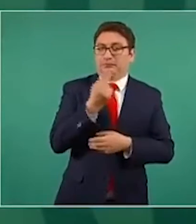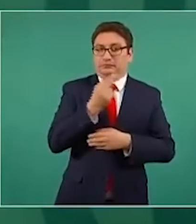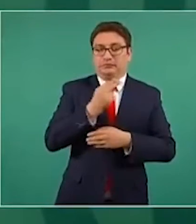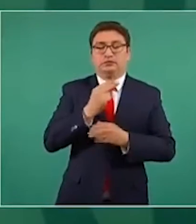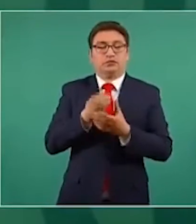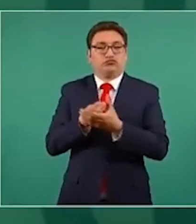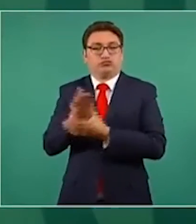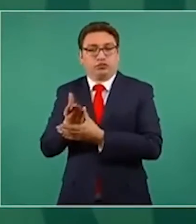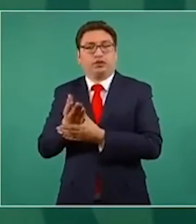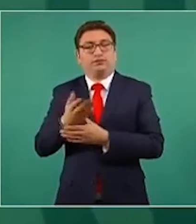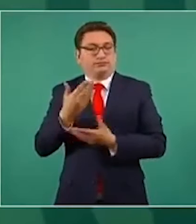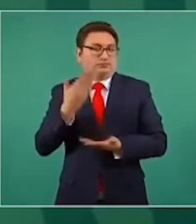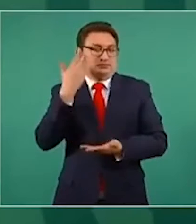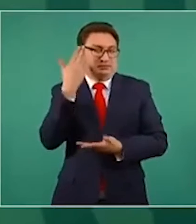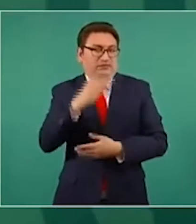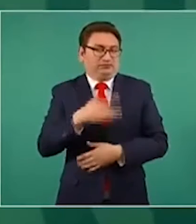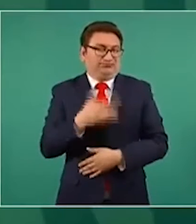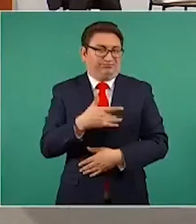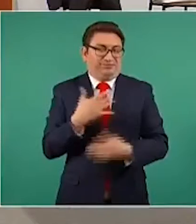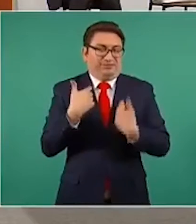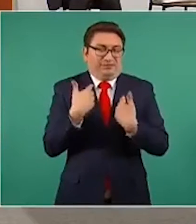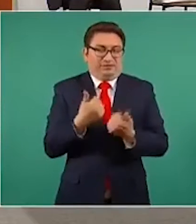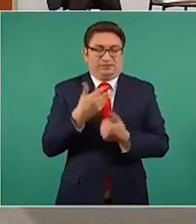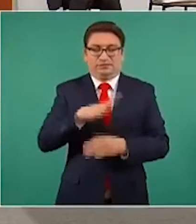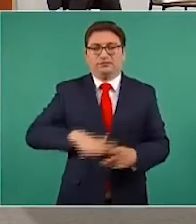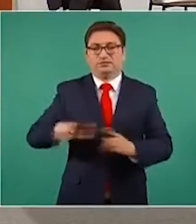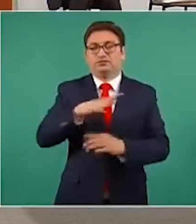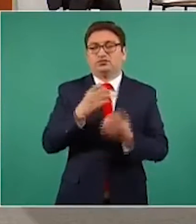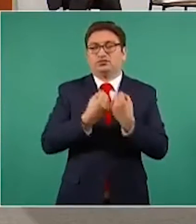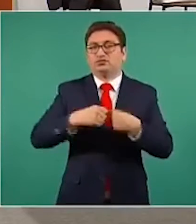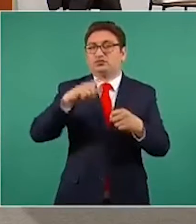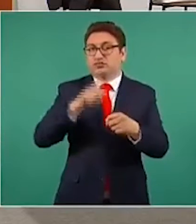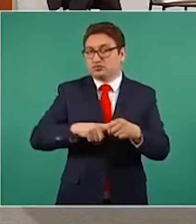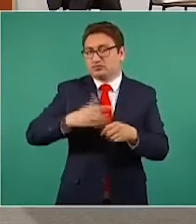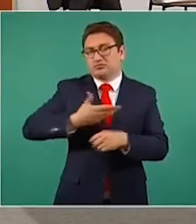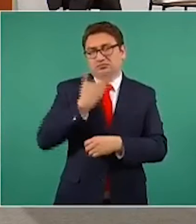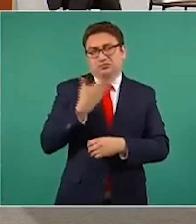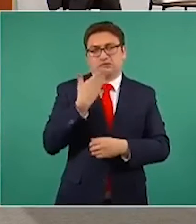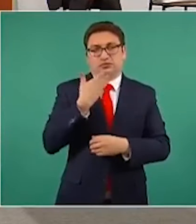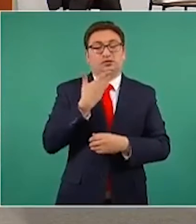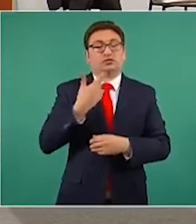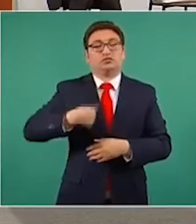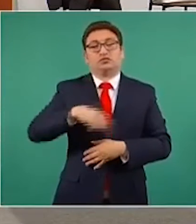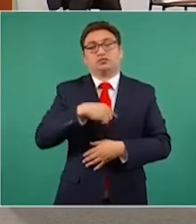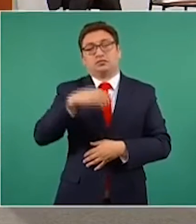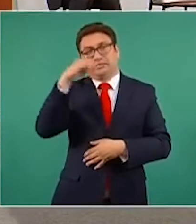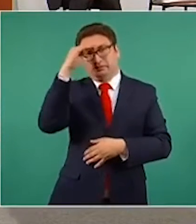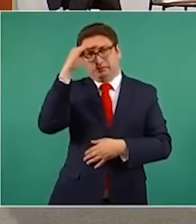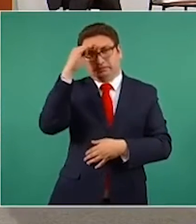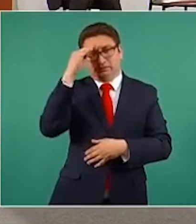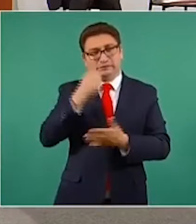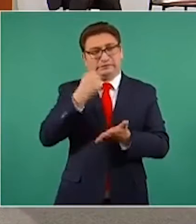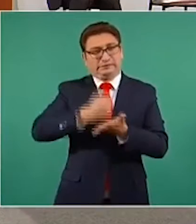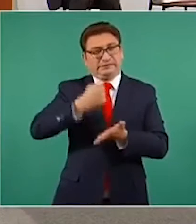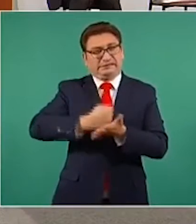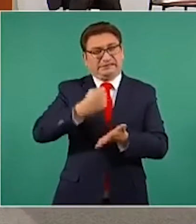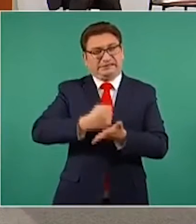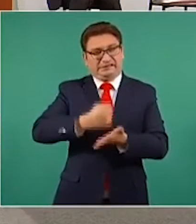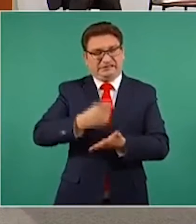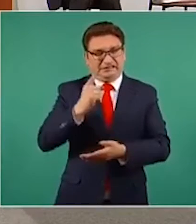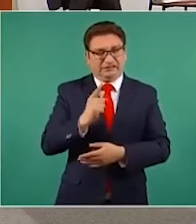tiene sentido, cuando uno es consciente de esta realidad social tan adversa, pensar en medidas punitivas o medidas